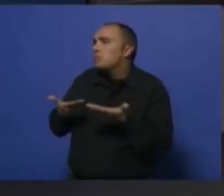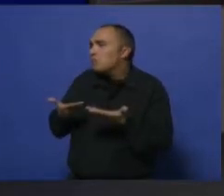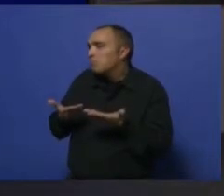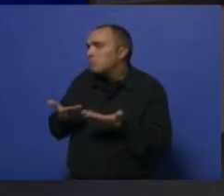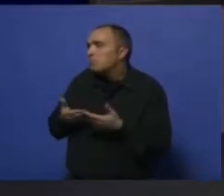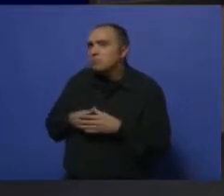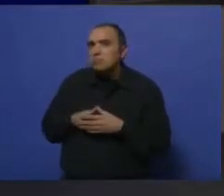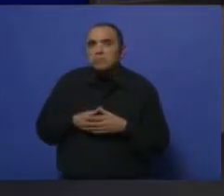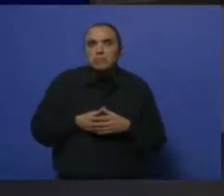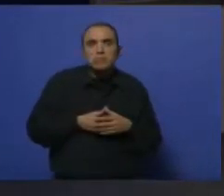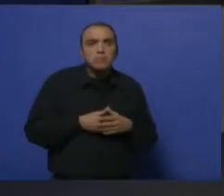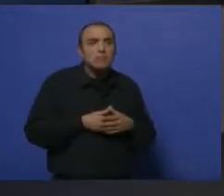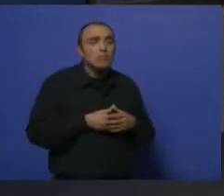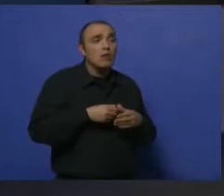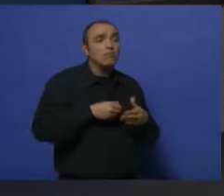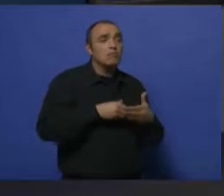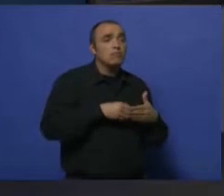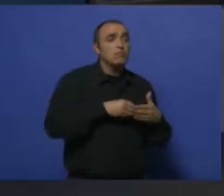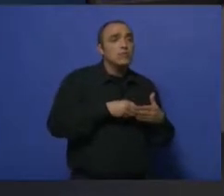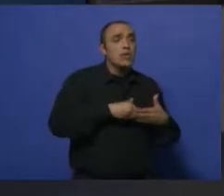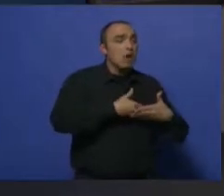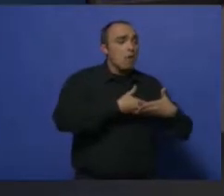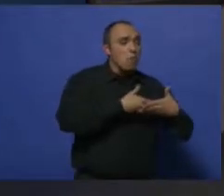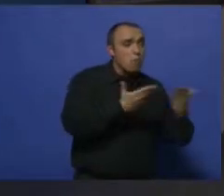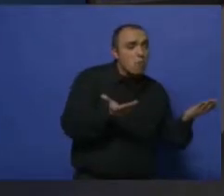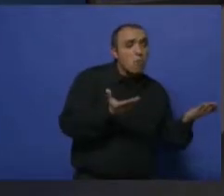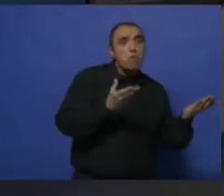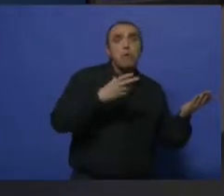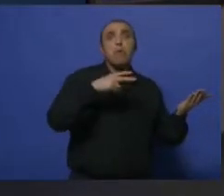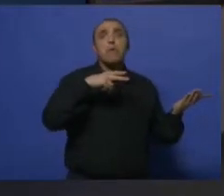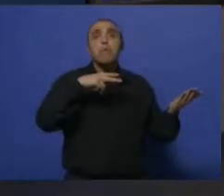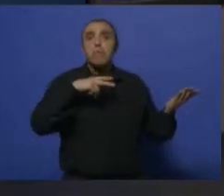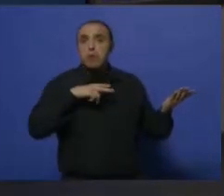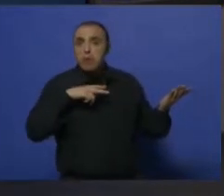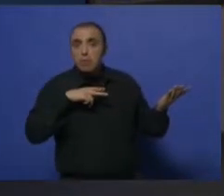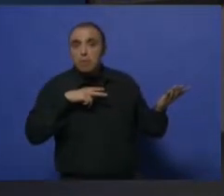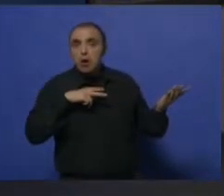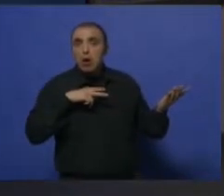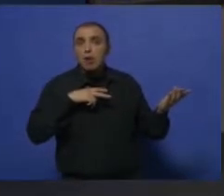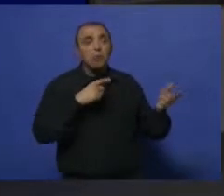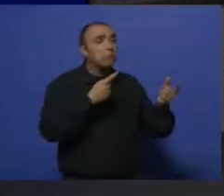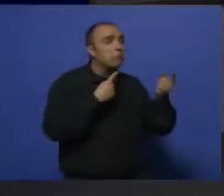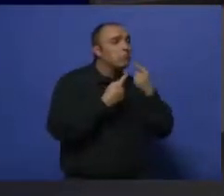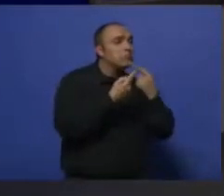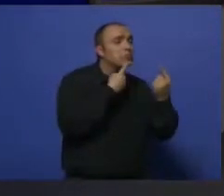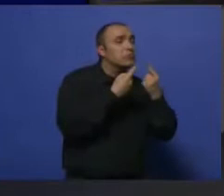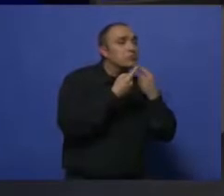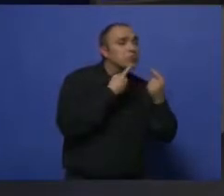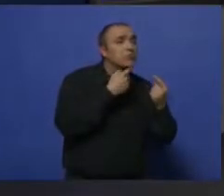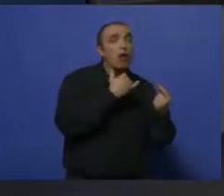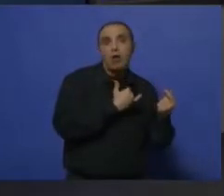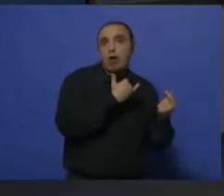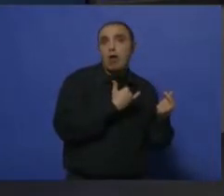Seguro. Tanto en la parte pública como en la parte privada tenemos muchas consultas, han aumentado en esta semana. Sí hay una